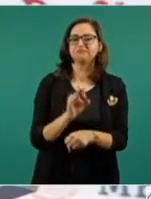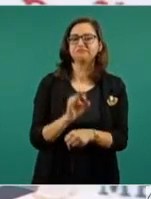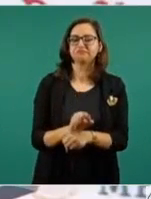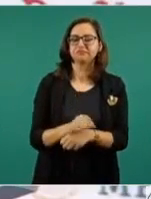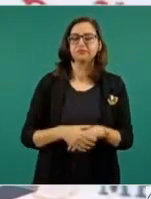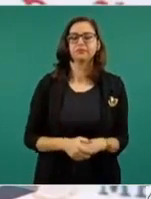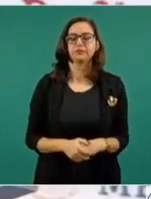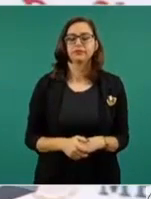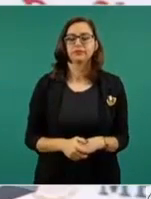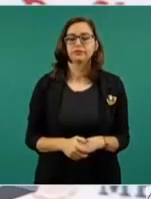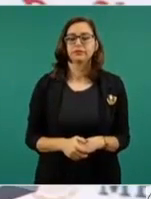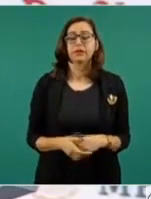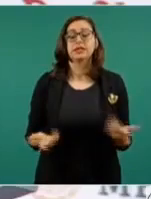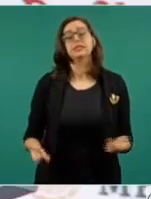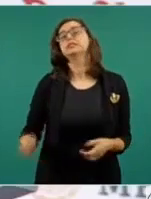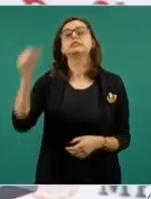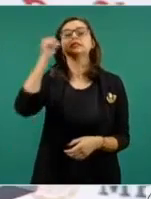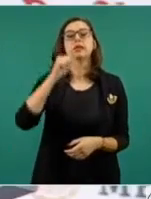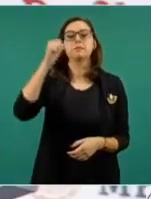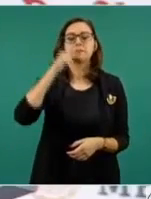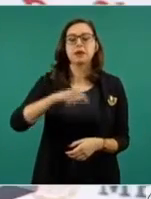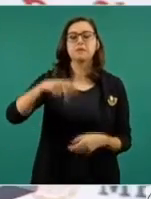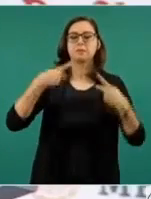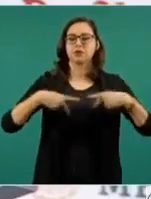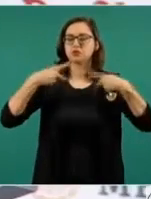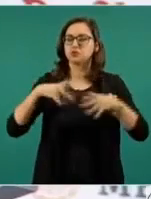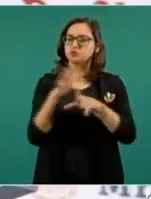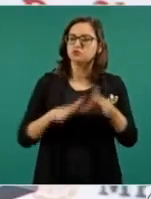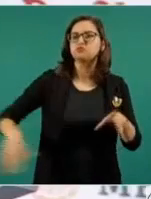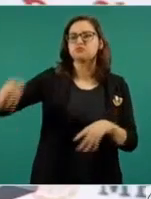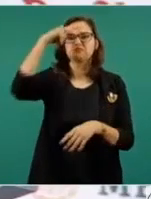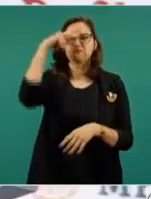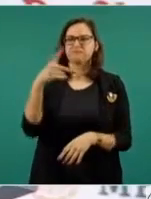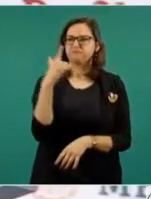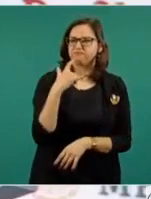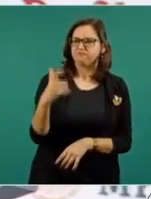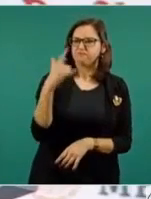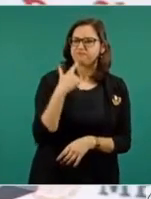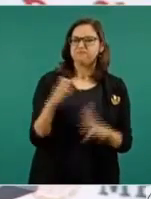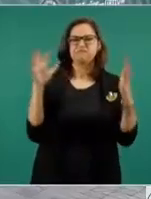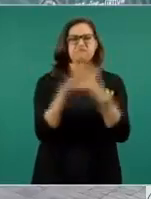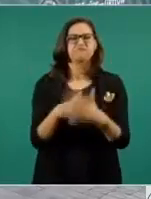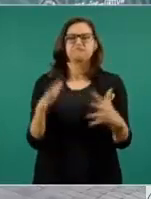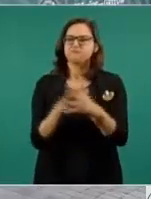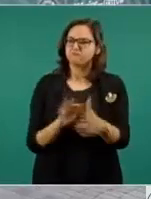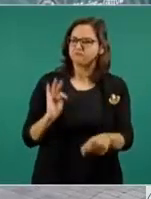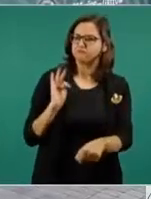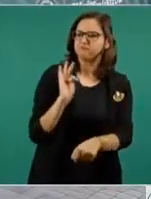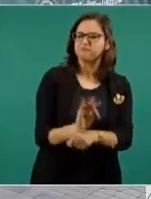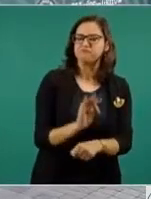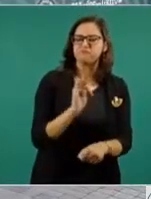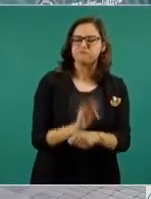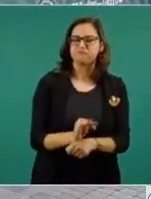casos, el pueblo de México ha luchado y ha estado a la altura de las circunstancias y ha sabido defender